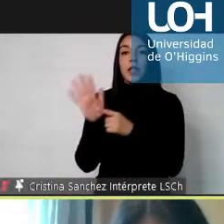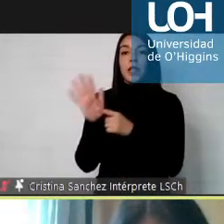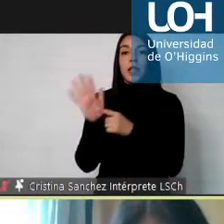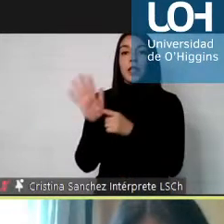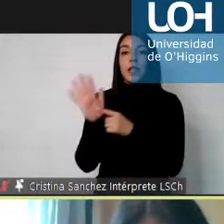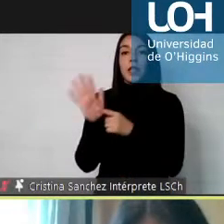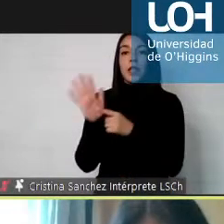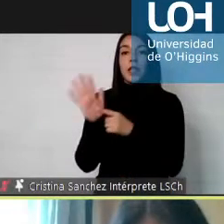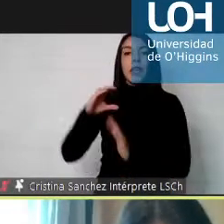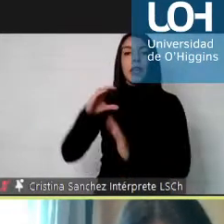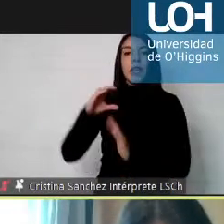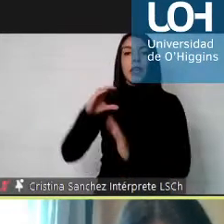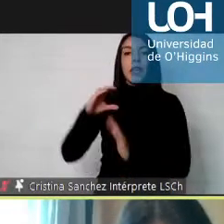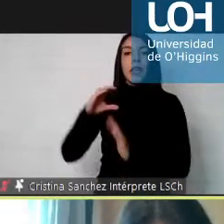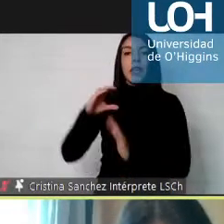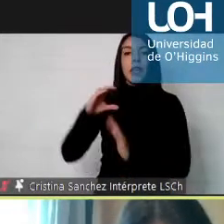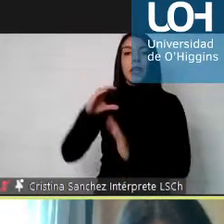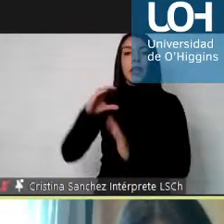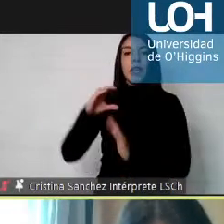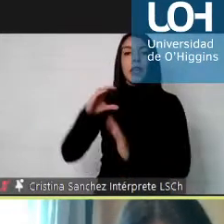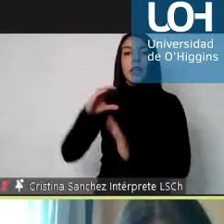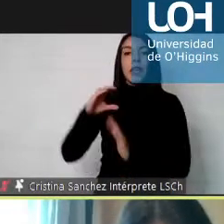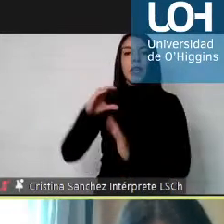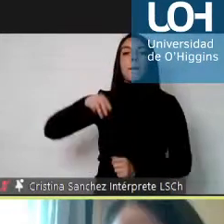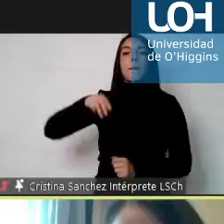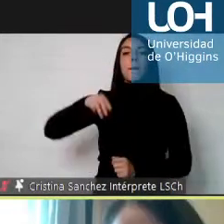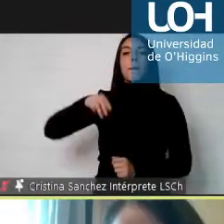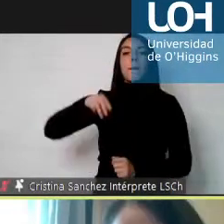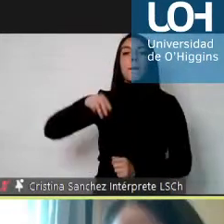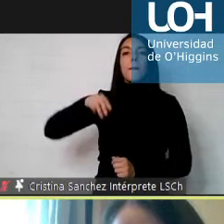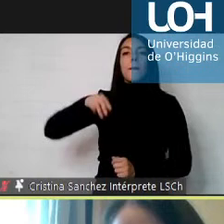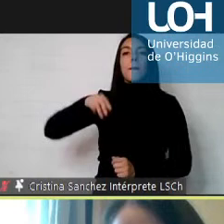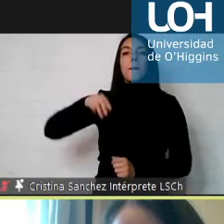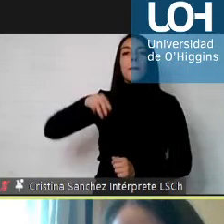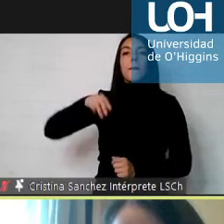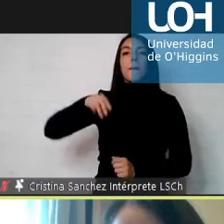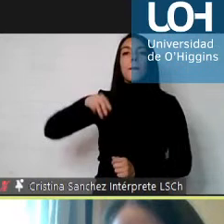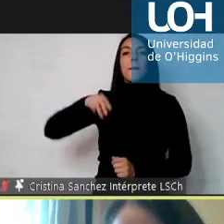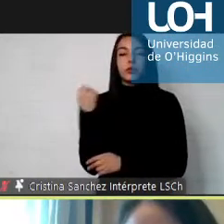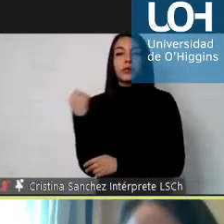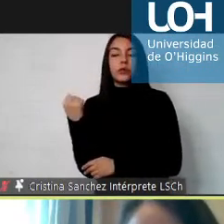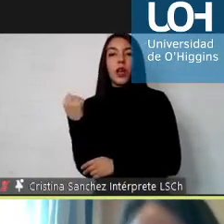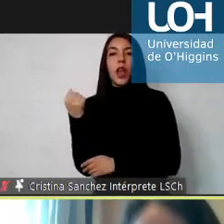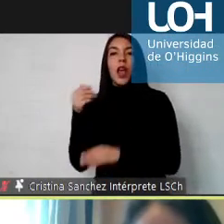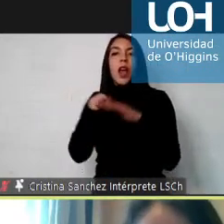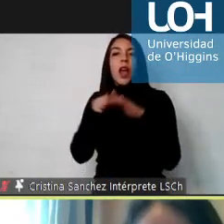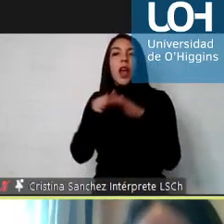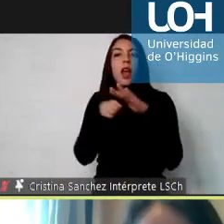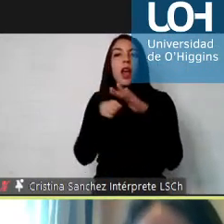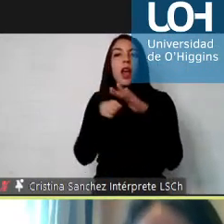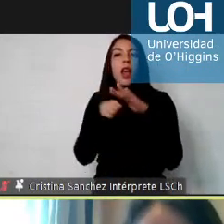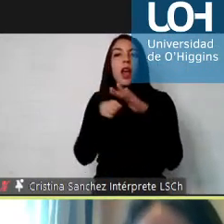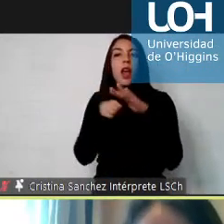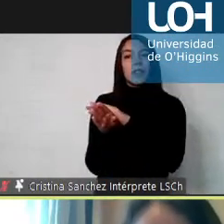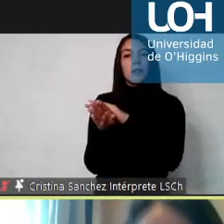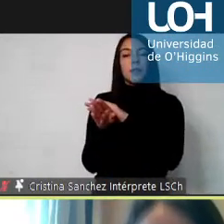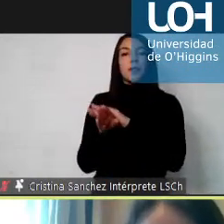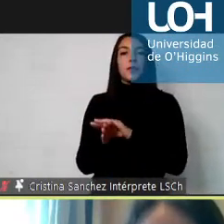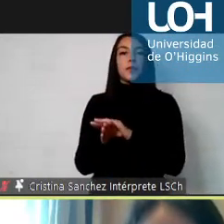la señorita Cristina Sánchez Maciel Vargas por estar acá ayudándonos a todas a garantizar la accesibilidad, como decía